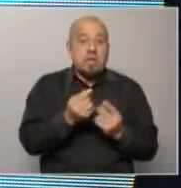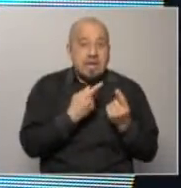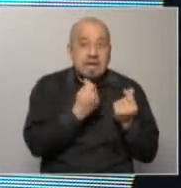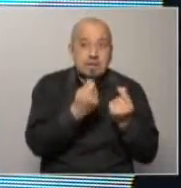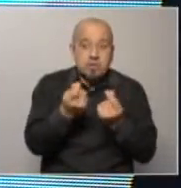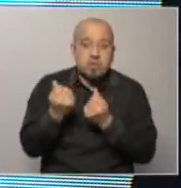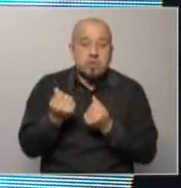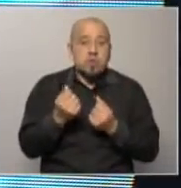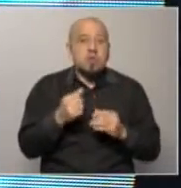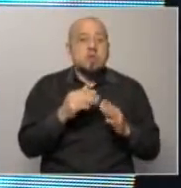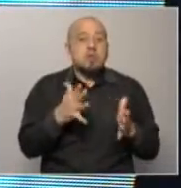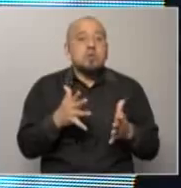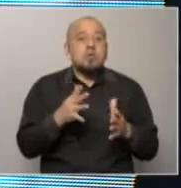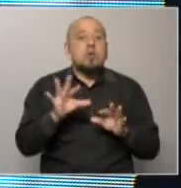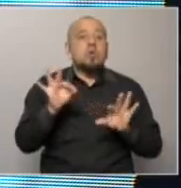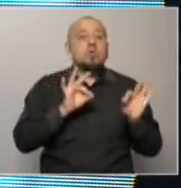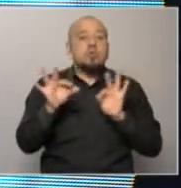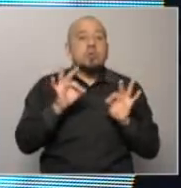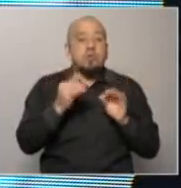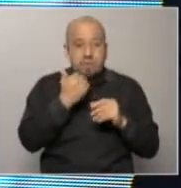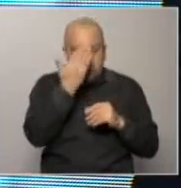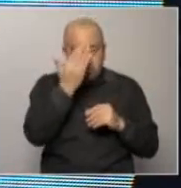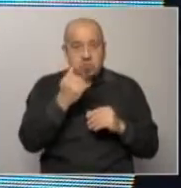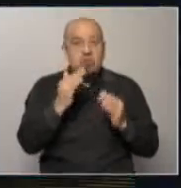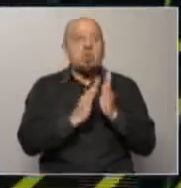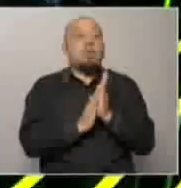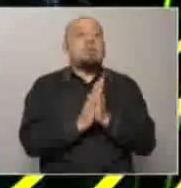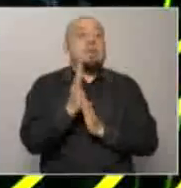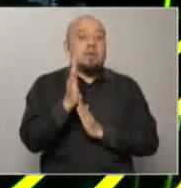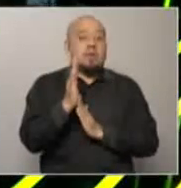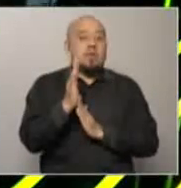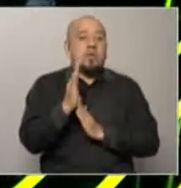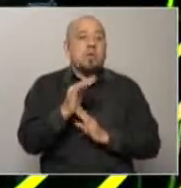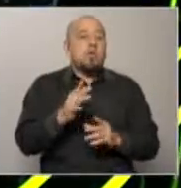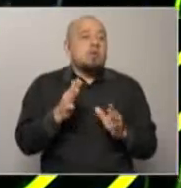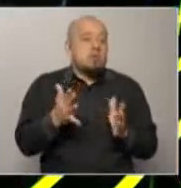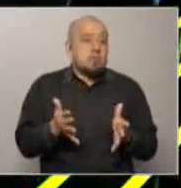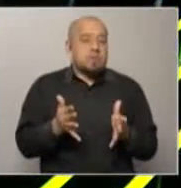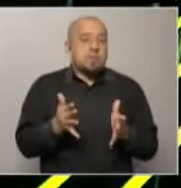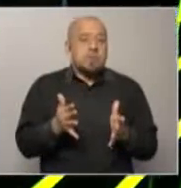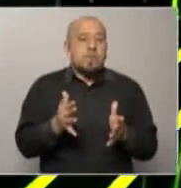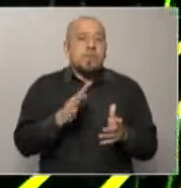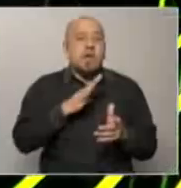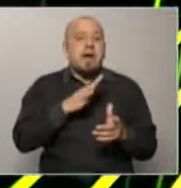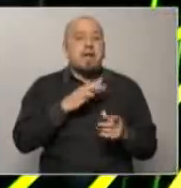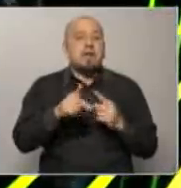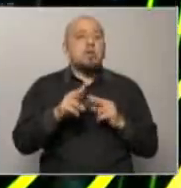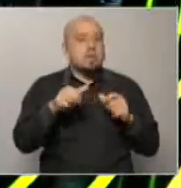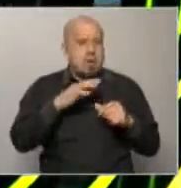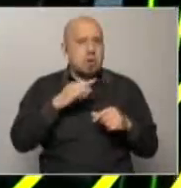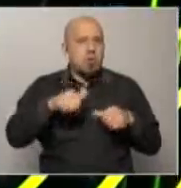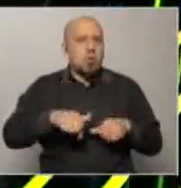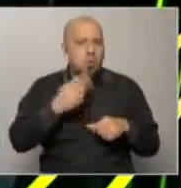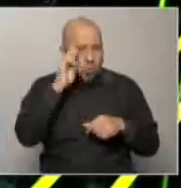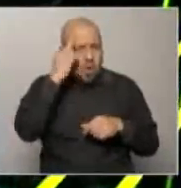que se hubiera ganado la otra opción política que estaba se hubiera aumentado incluso un poco más hubiera habido hay margen de espalda financiera